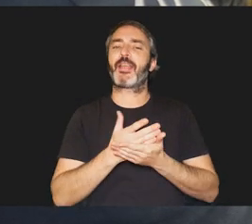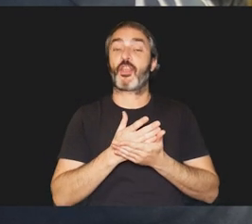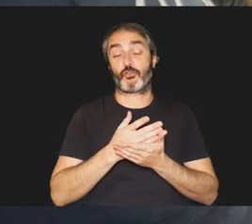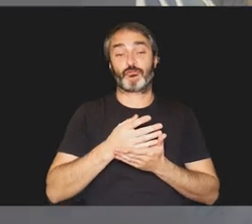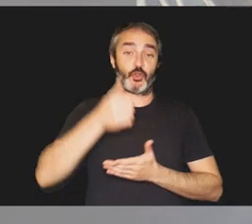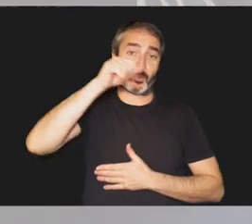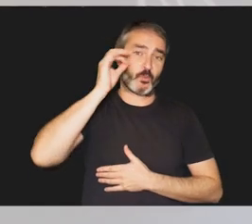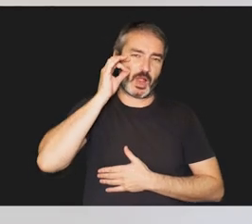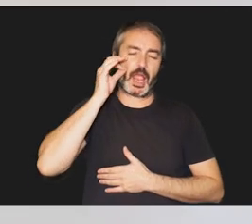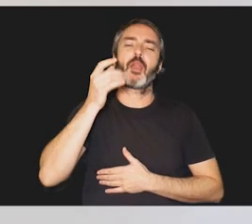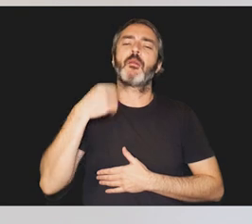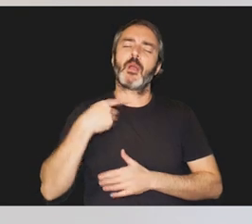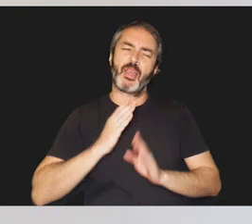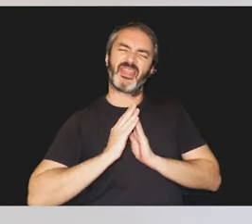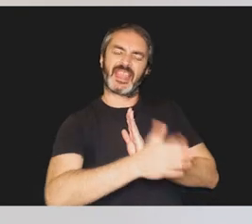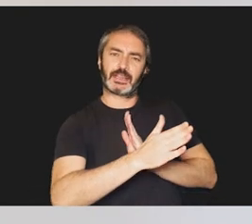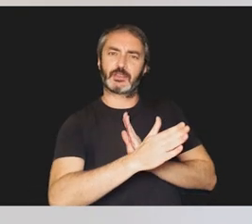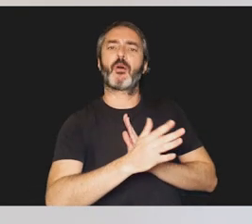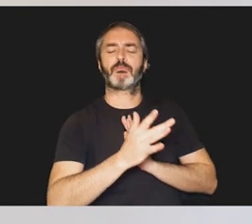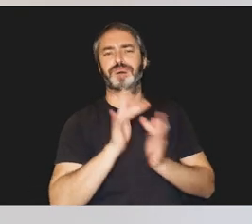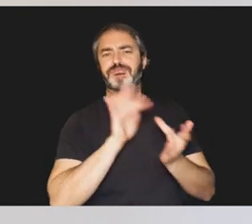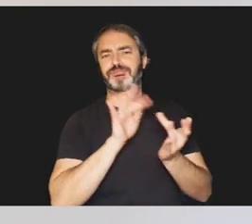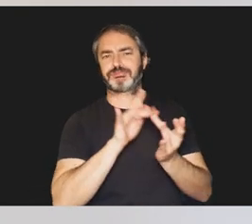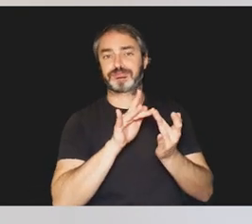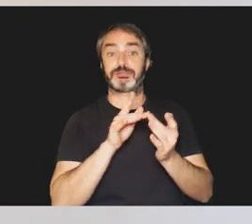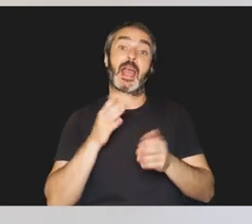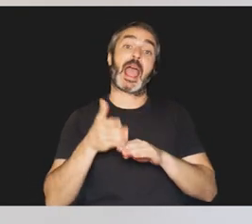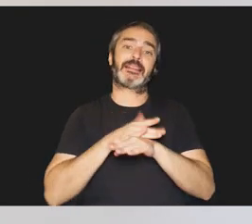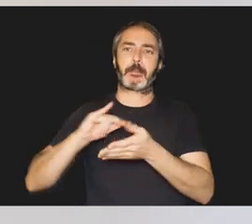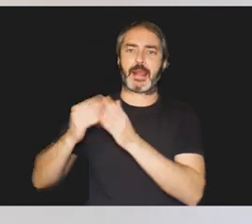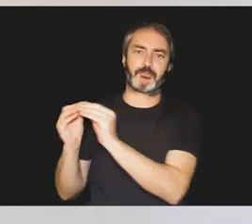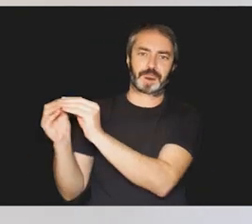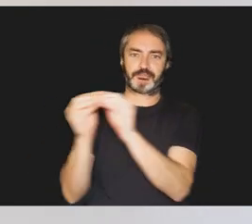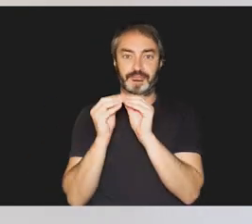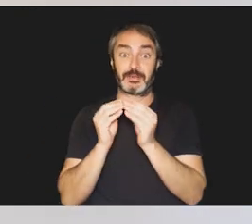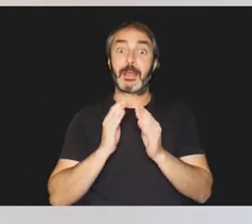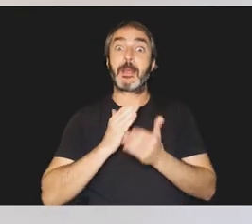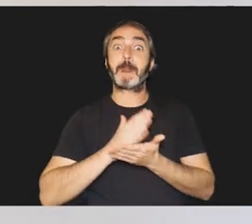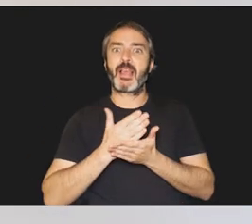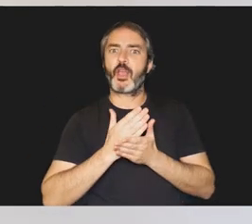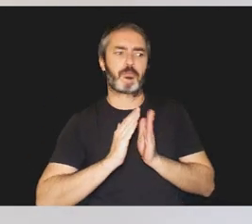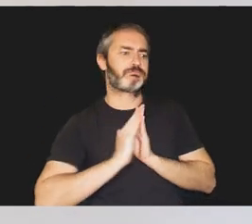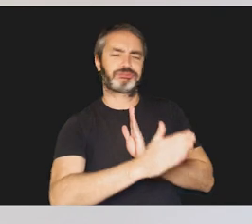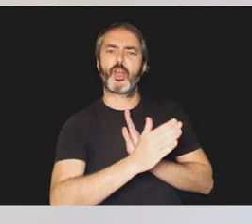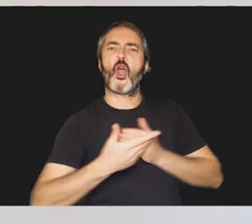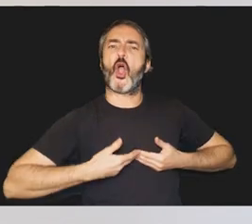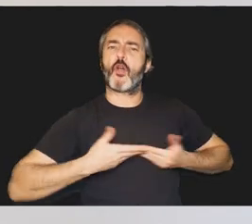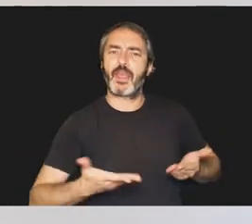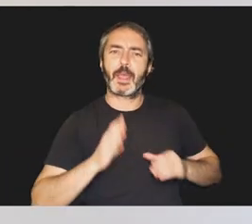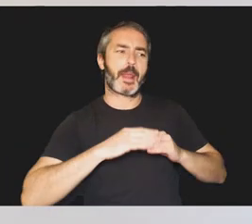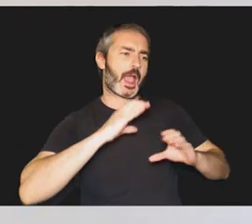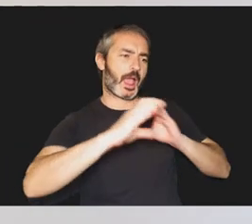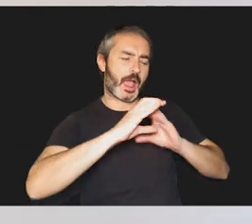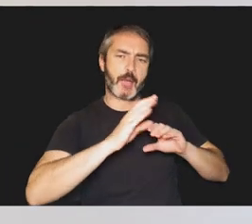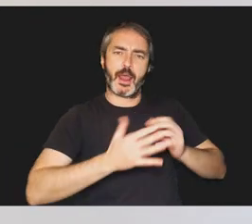realizará las atenciones directas según el plan establecido. El mediador desarrolla una relación de confianza centrada en fomentar la